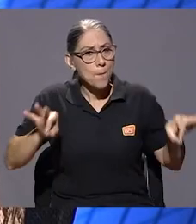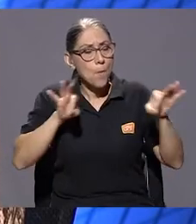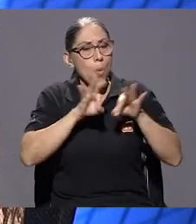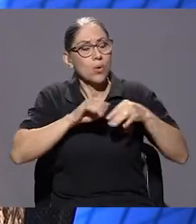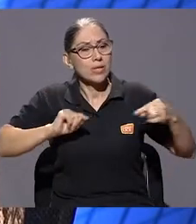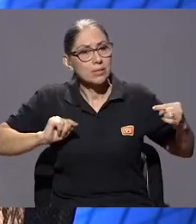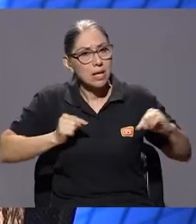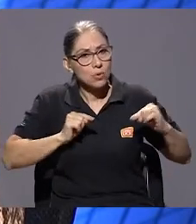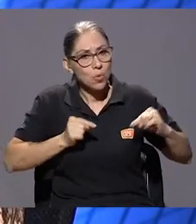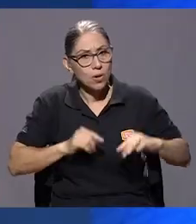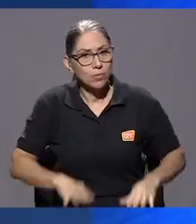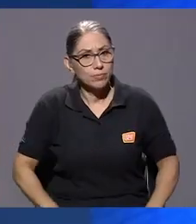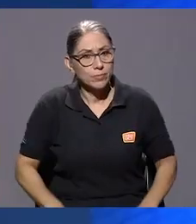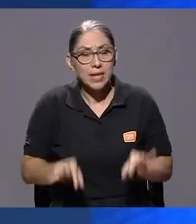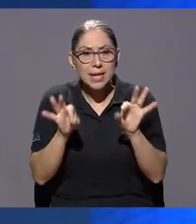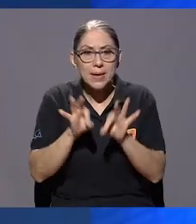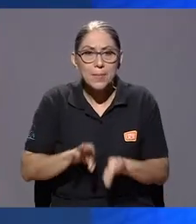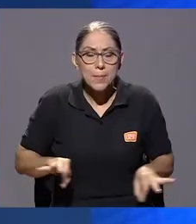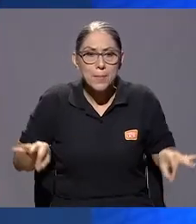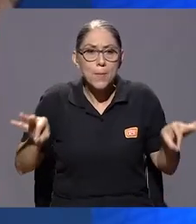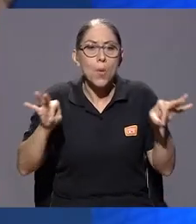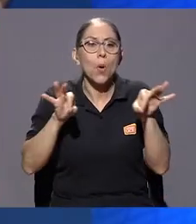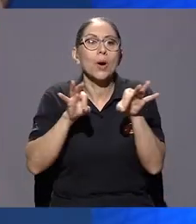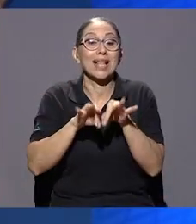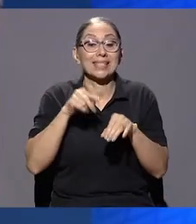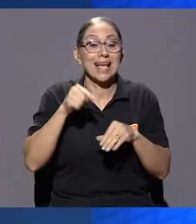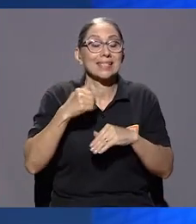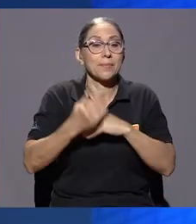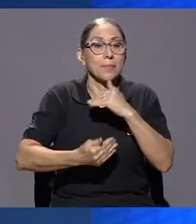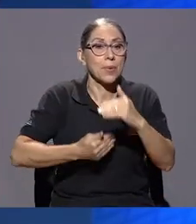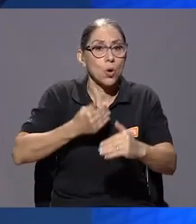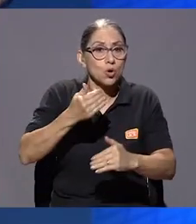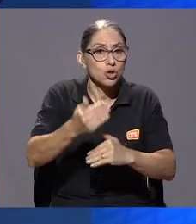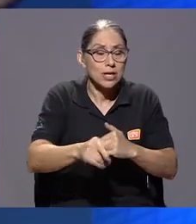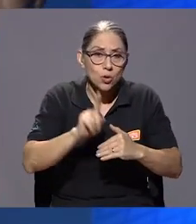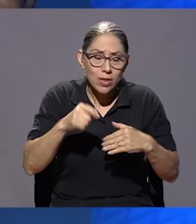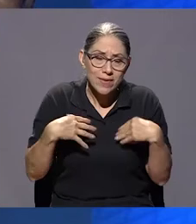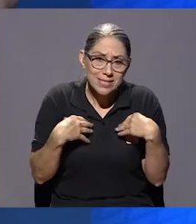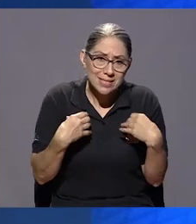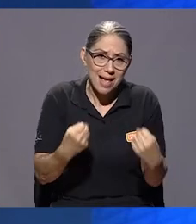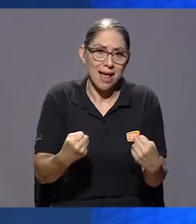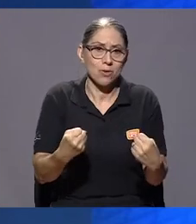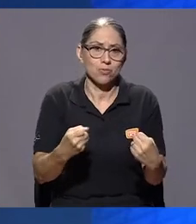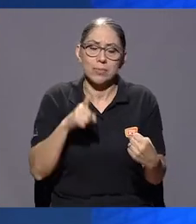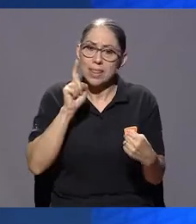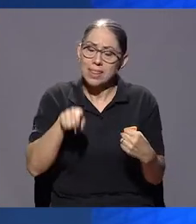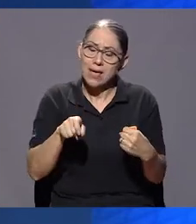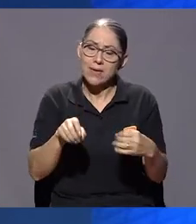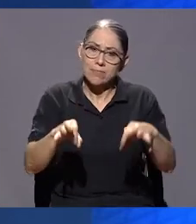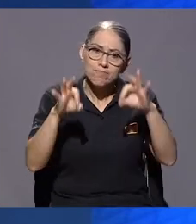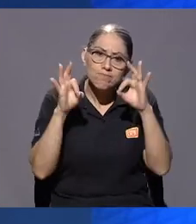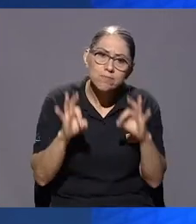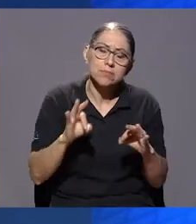importancia de ese proceso, de que sea un proceso sano y que sea más bien curativo. Claro. ¿Verdad?